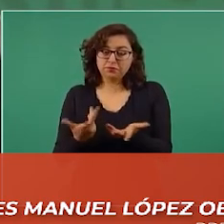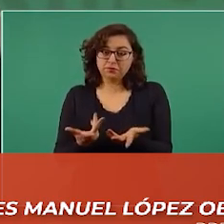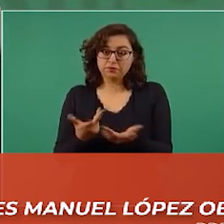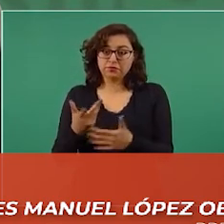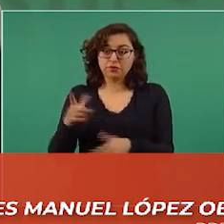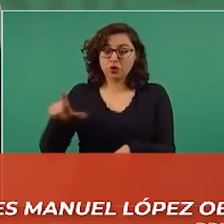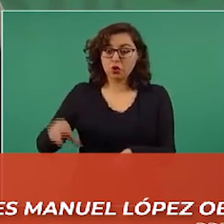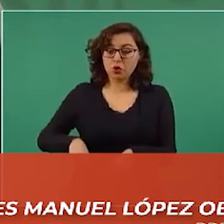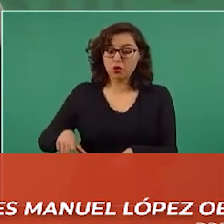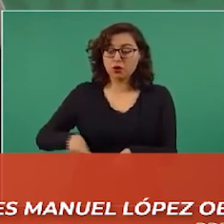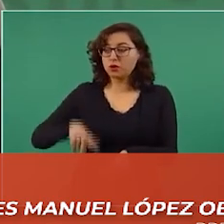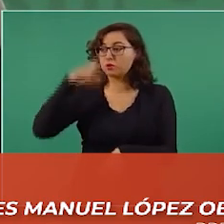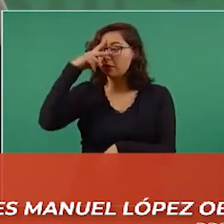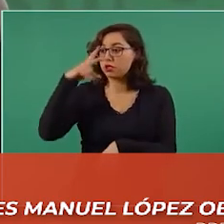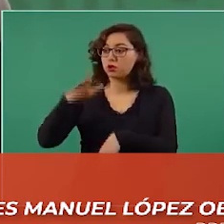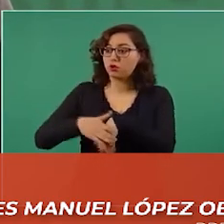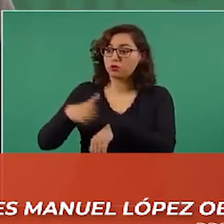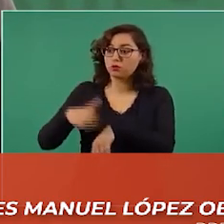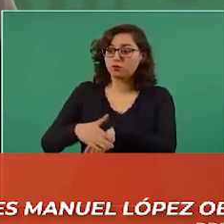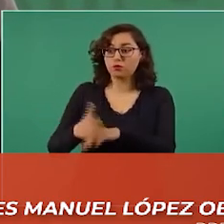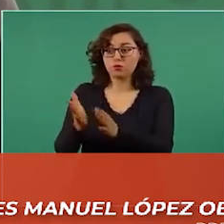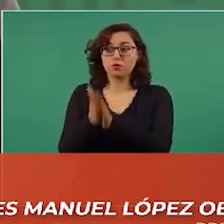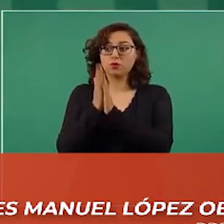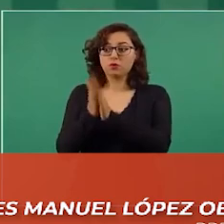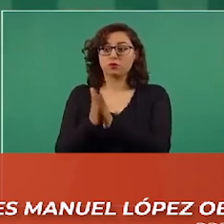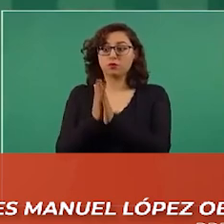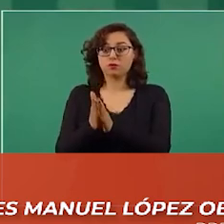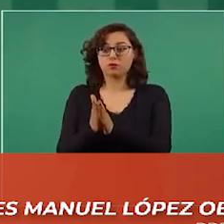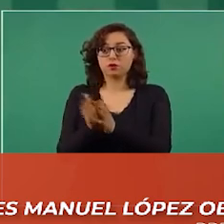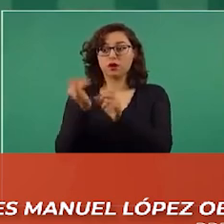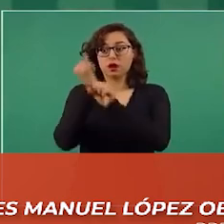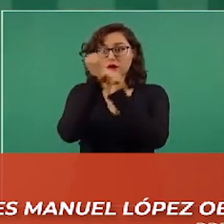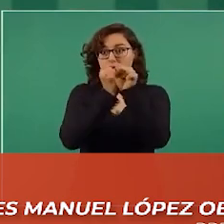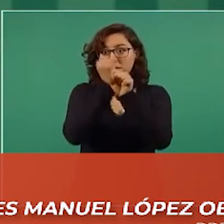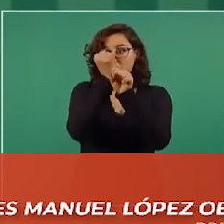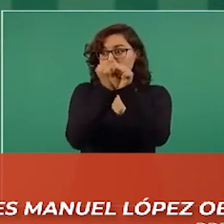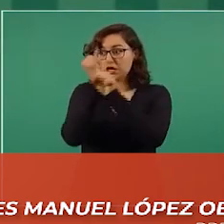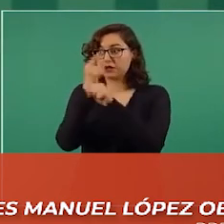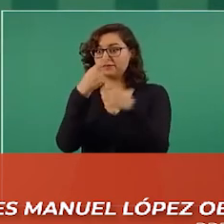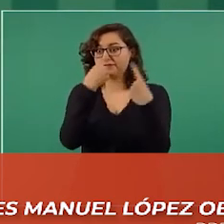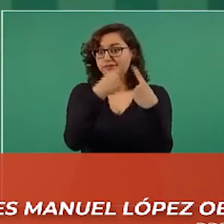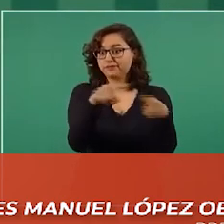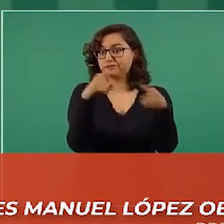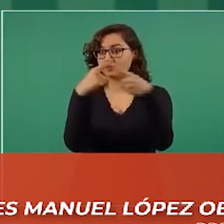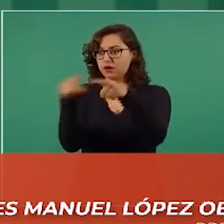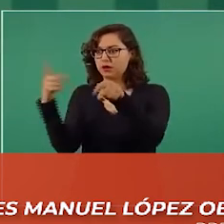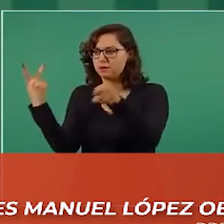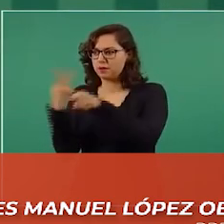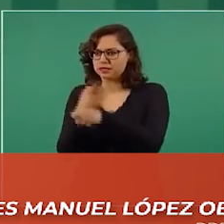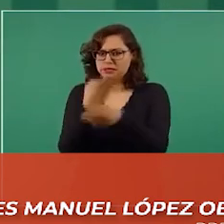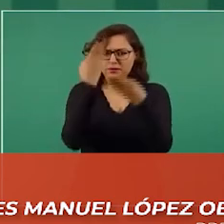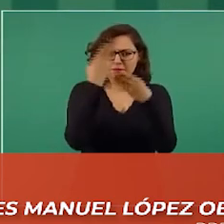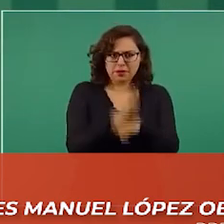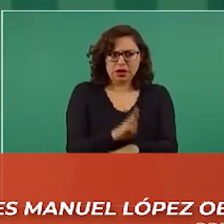investigación de movimientos de cuentas